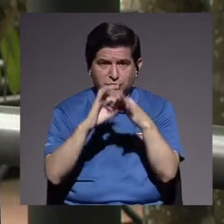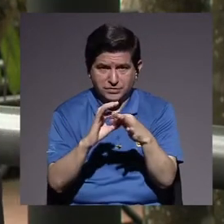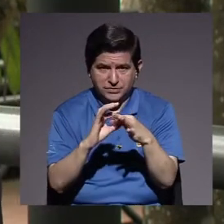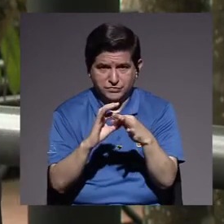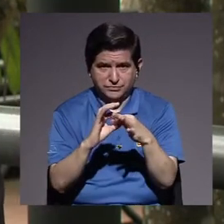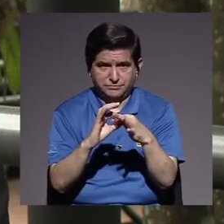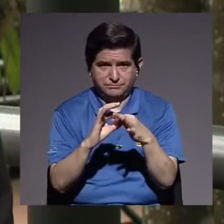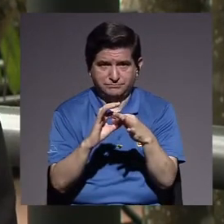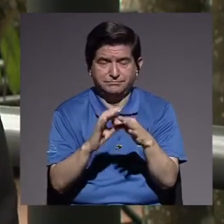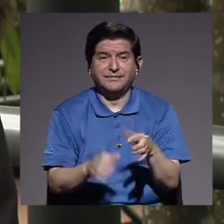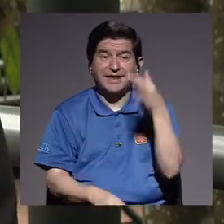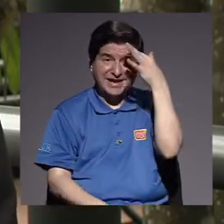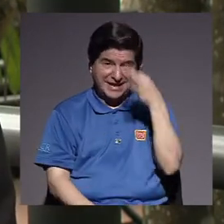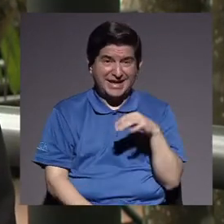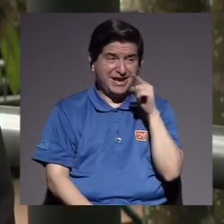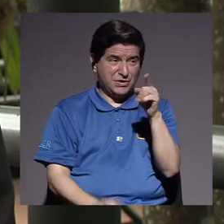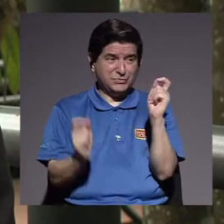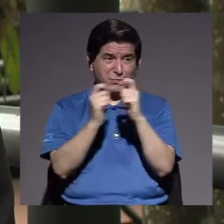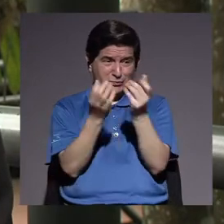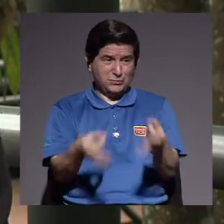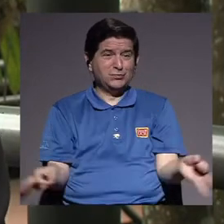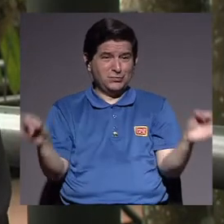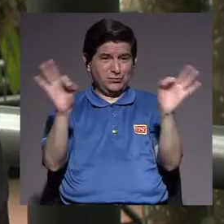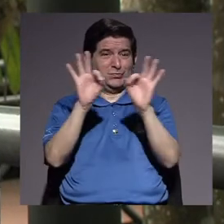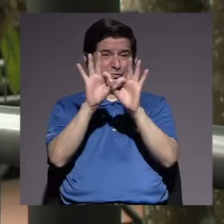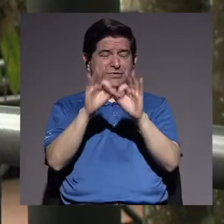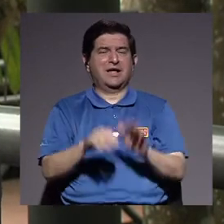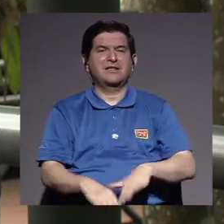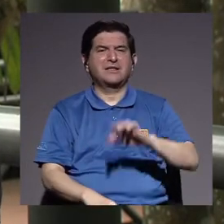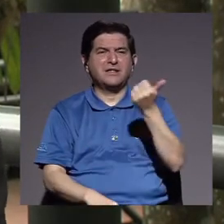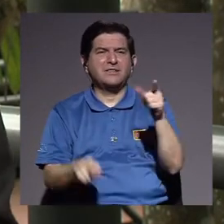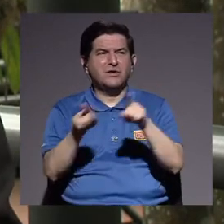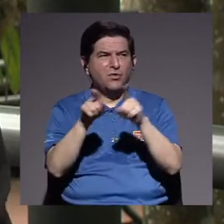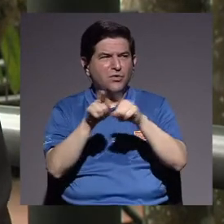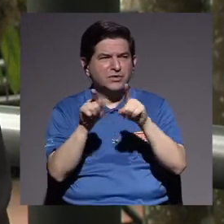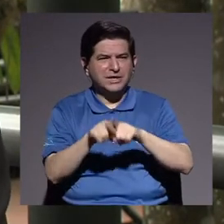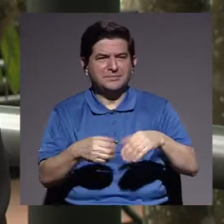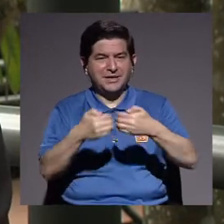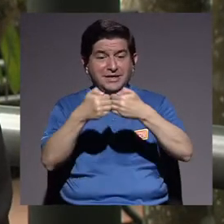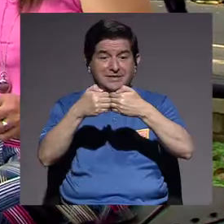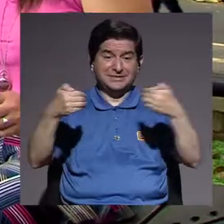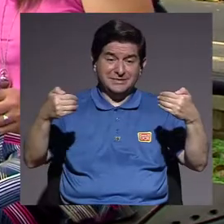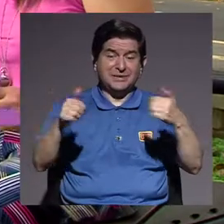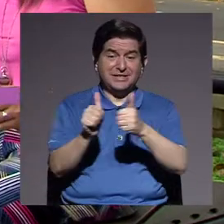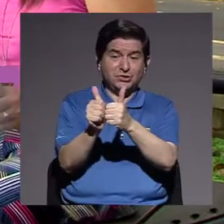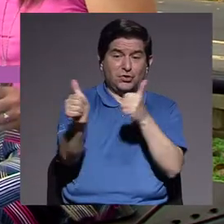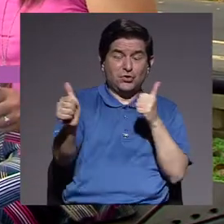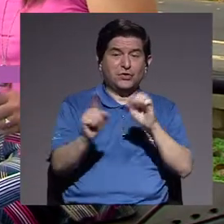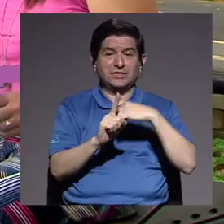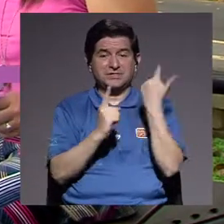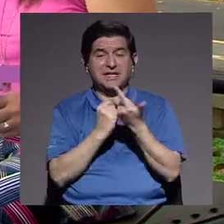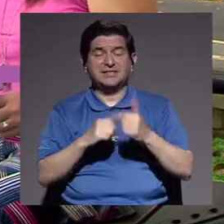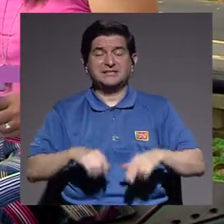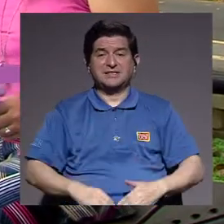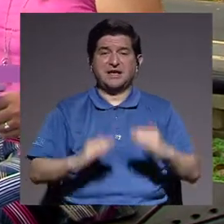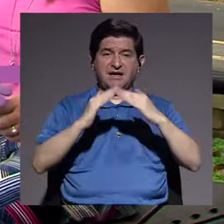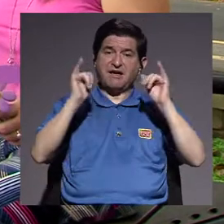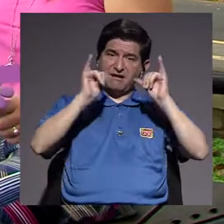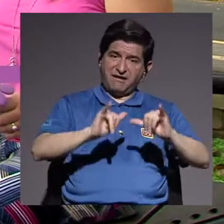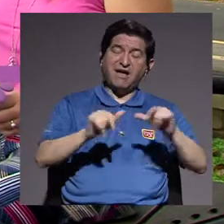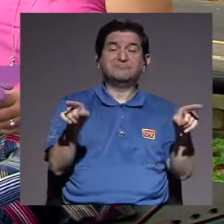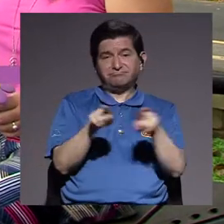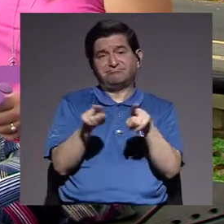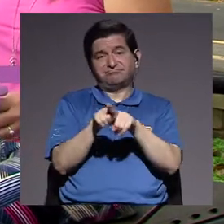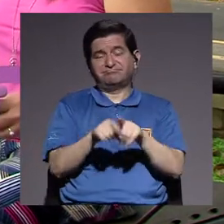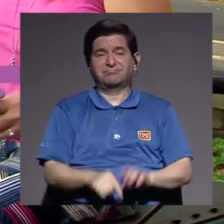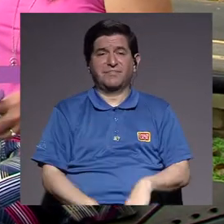relacionado, ¿verdad? Creo que esos son como puntos importantes. Y lo otro también, que sí, que tenemos que guardar las distancias sociales y que si podemos quedarnos en la casa, también nos tenemos que quedar en la casa.